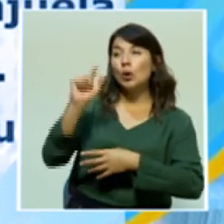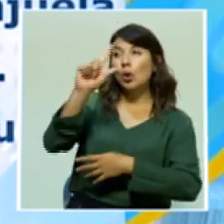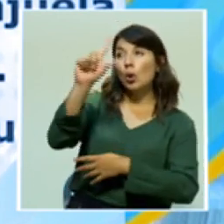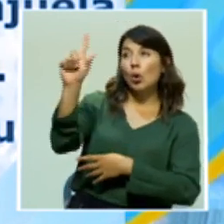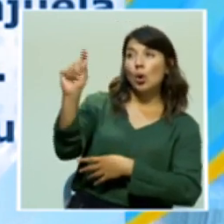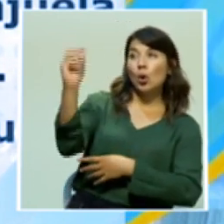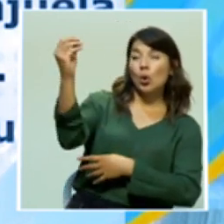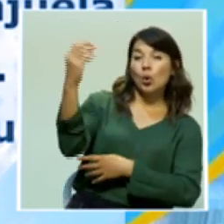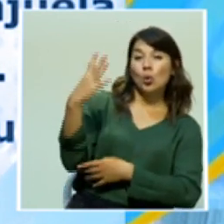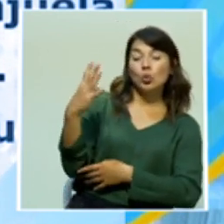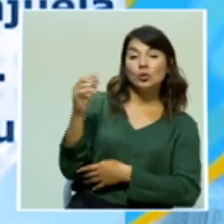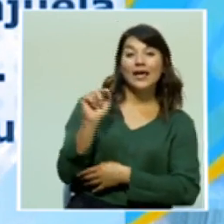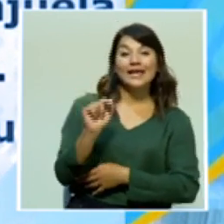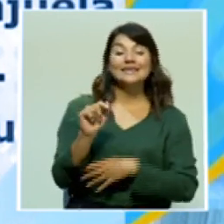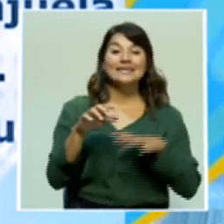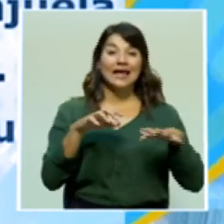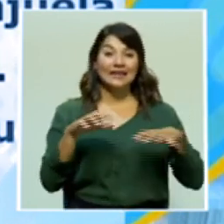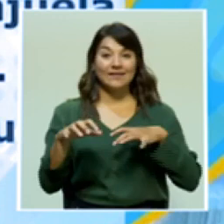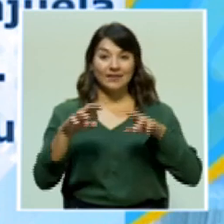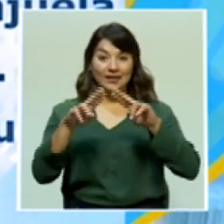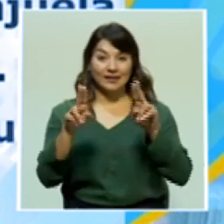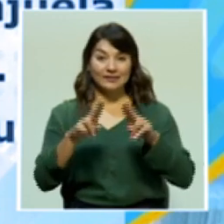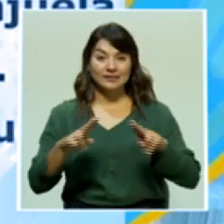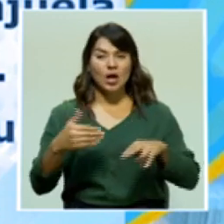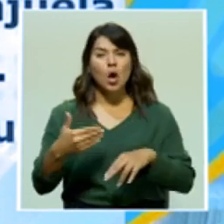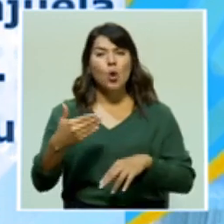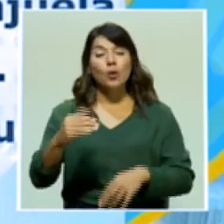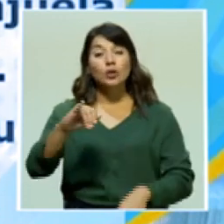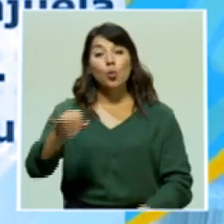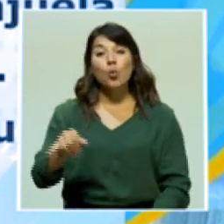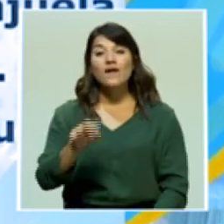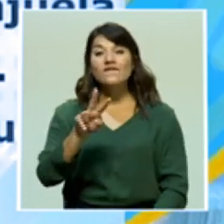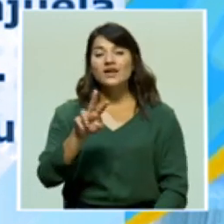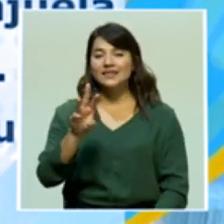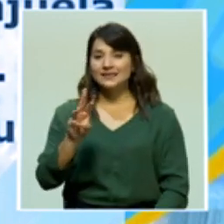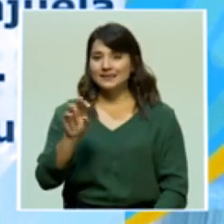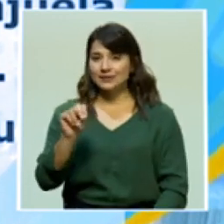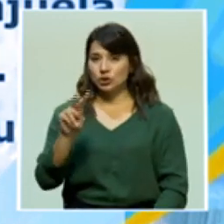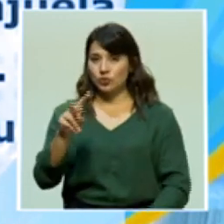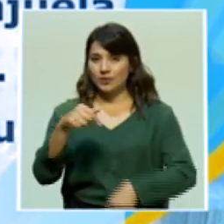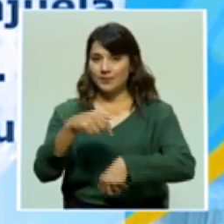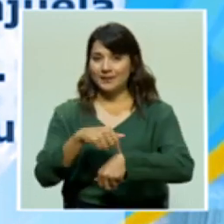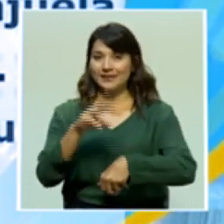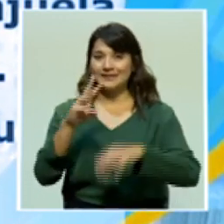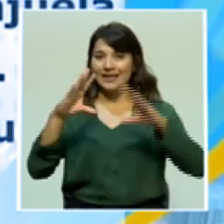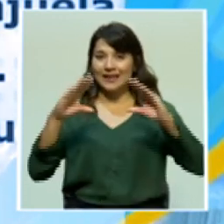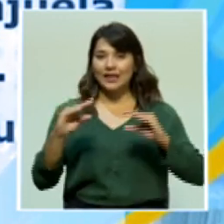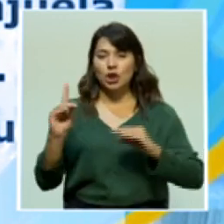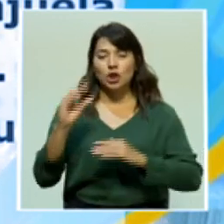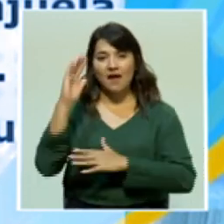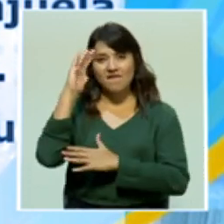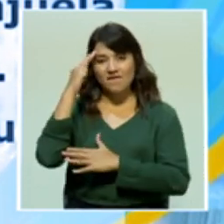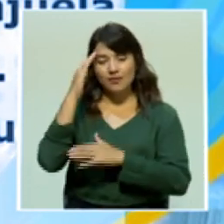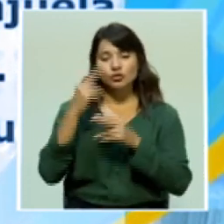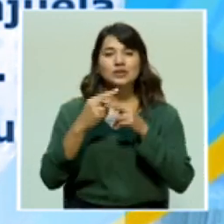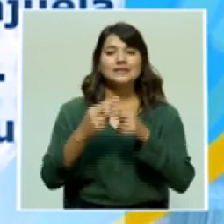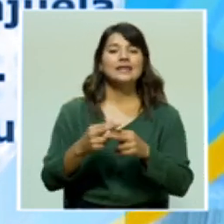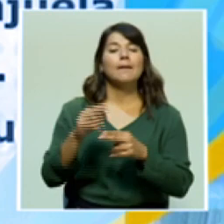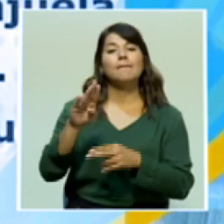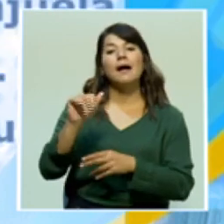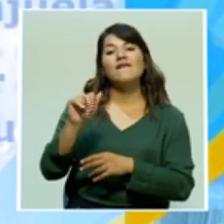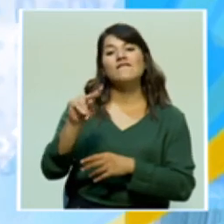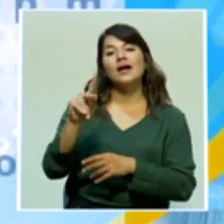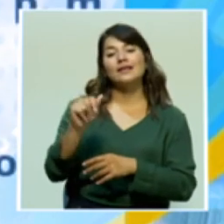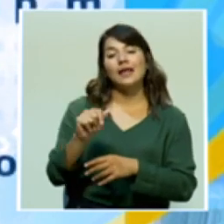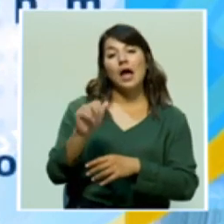Miller. El recital virtual será el jueves 26 de noviembre a las 6 de la tarde en el Facebook Banda de Conciertos de